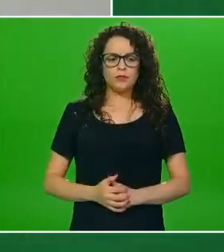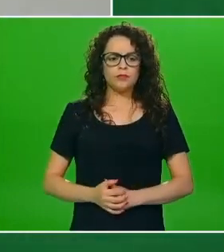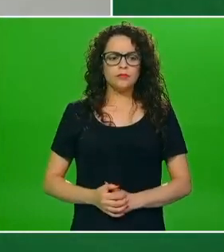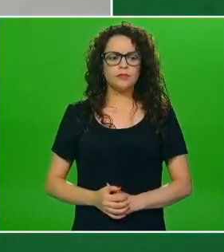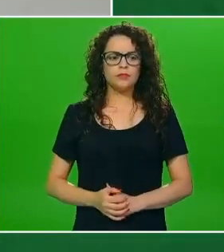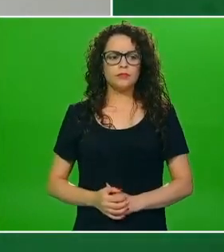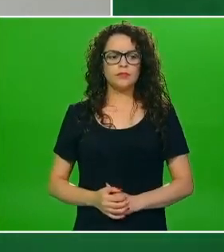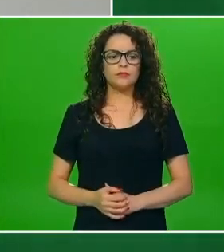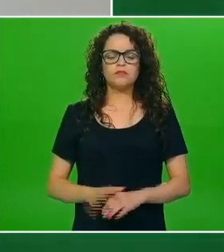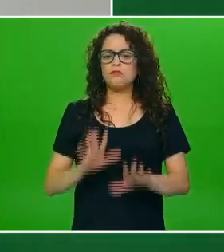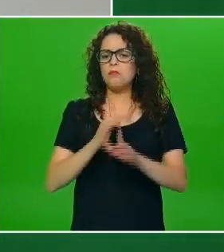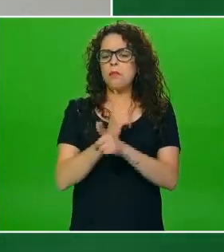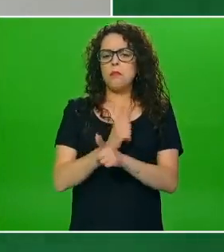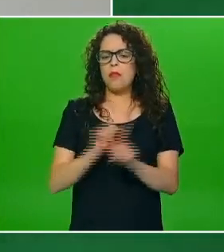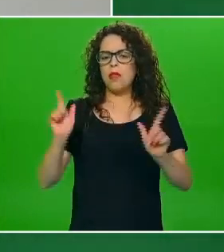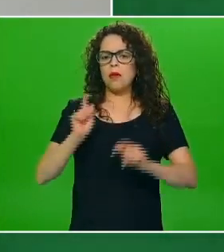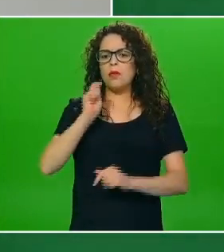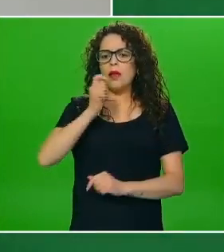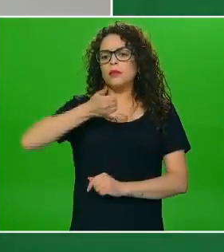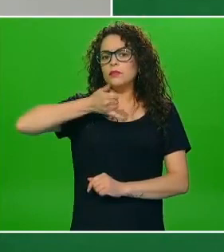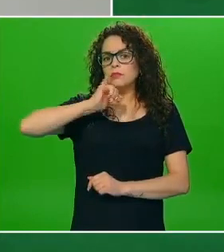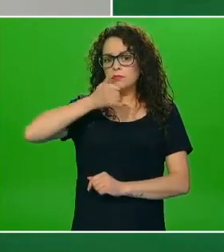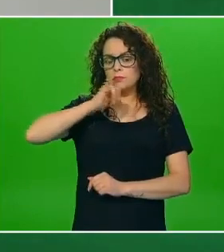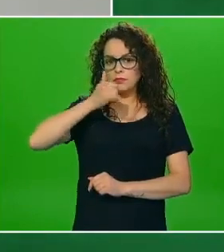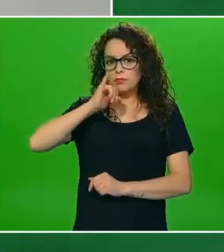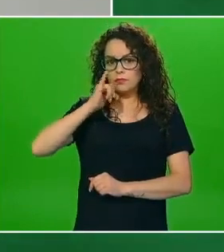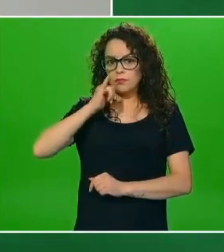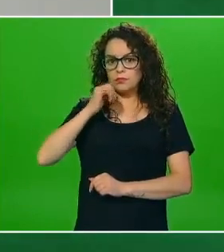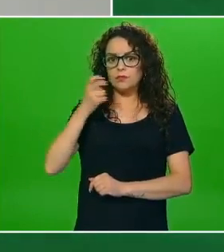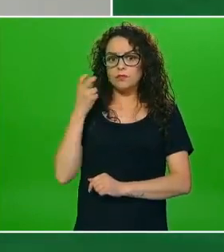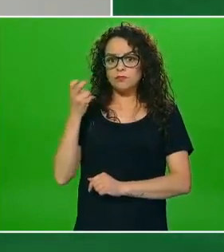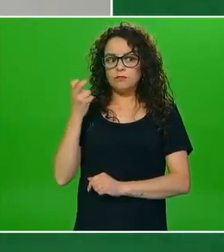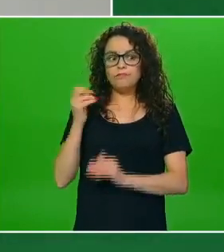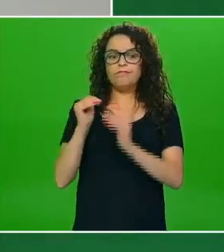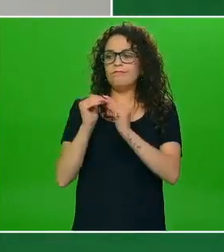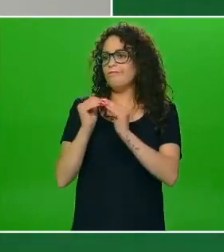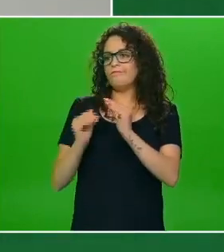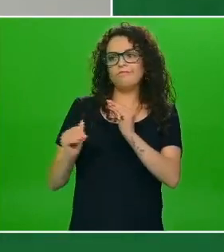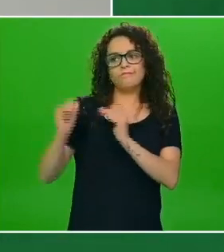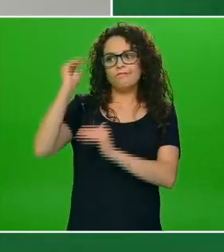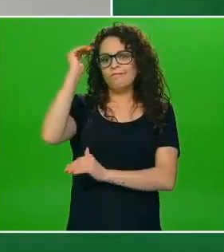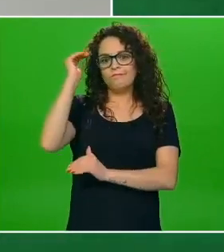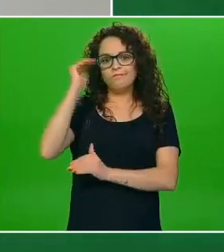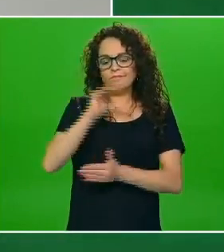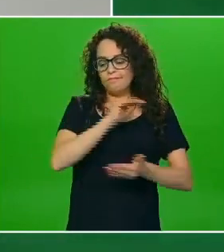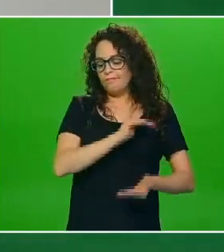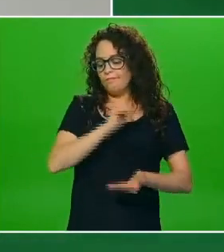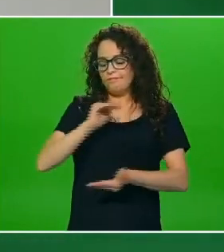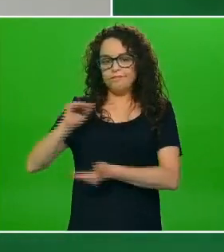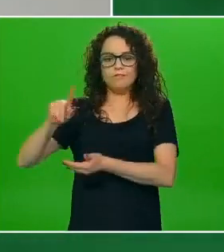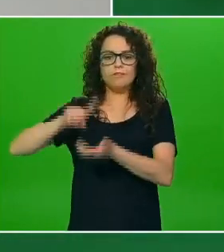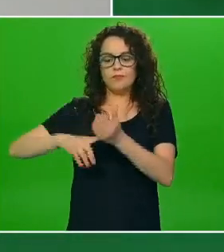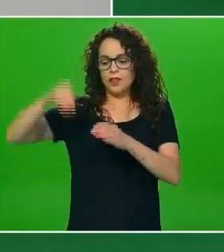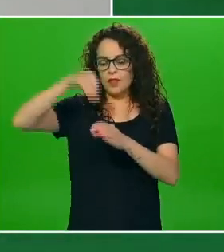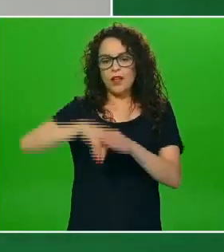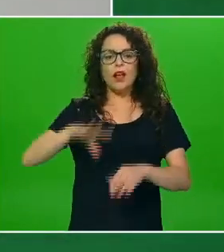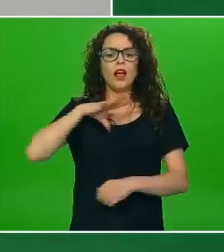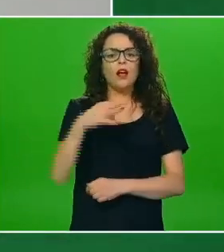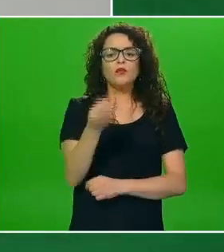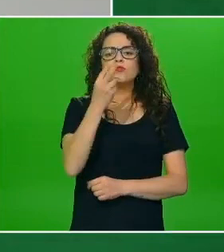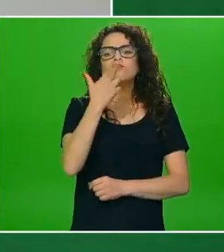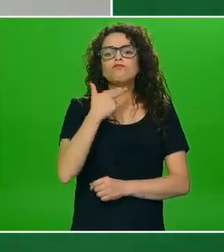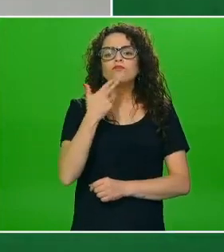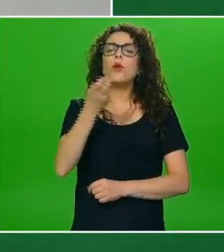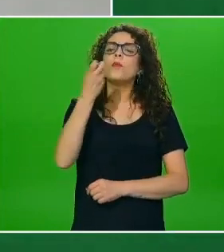cualquier bebida envasada va a rebasar esta cantidad y por lo tanto pues lo mejor es agua